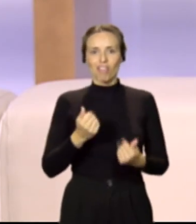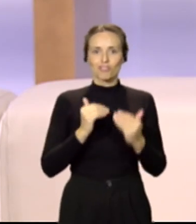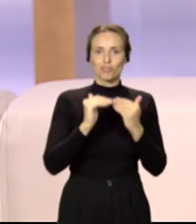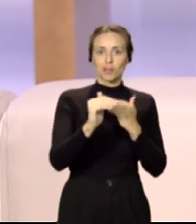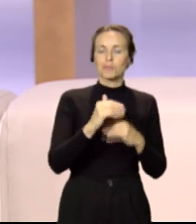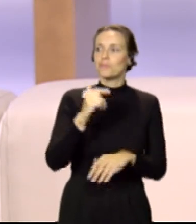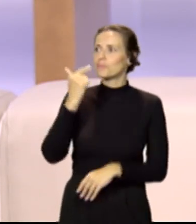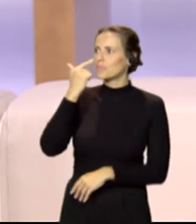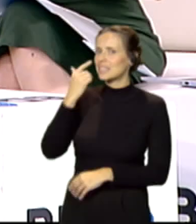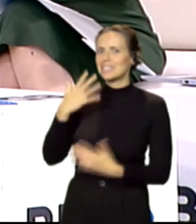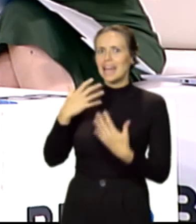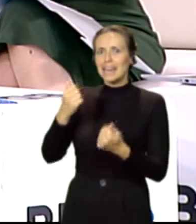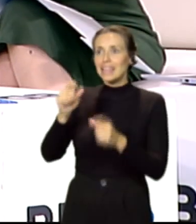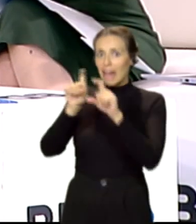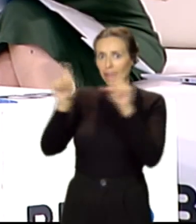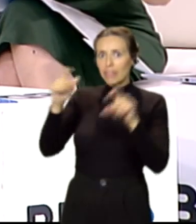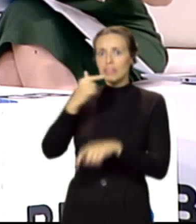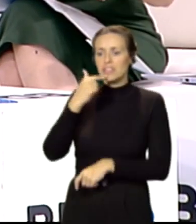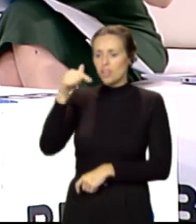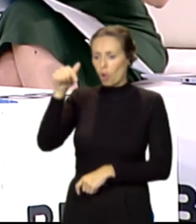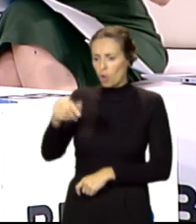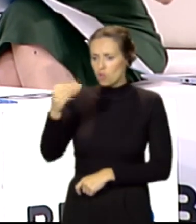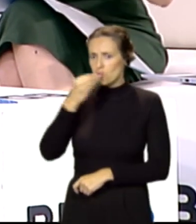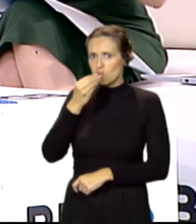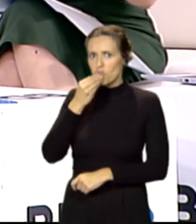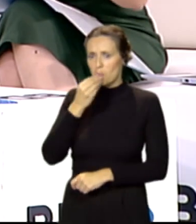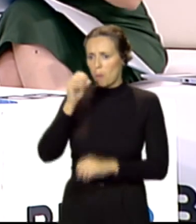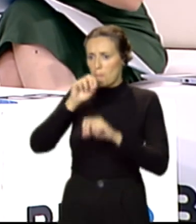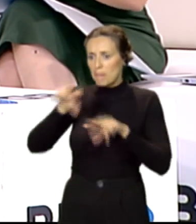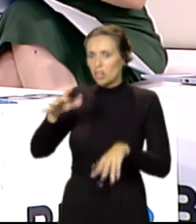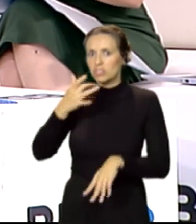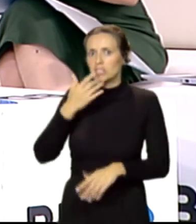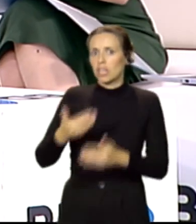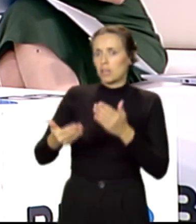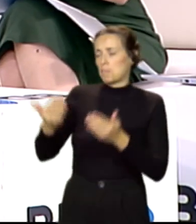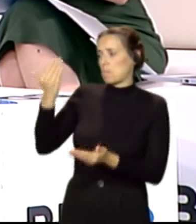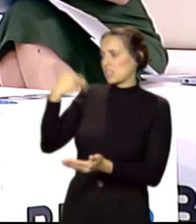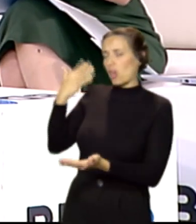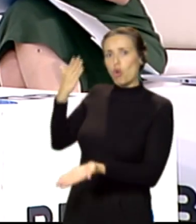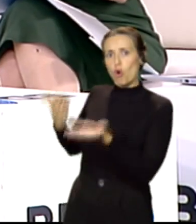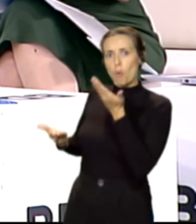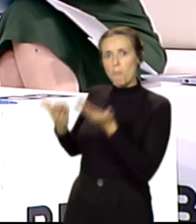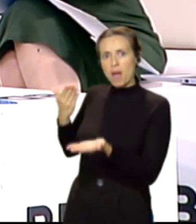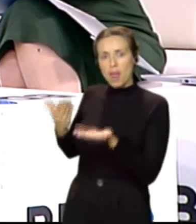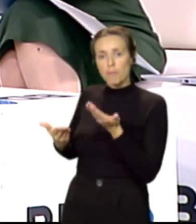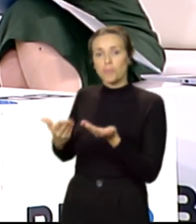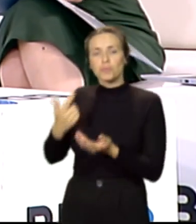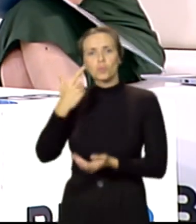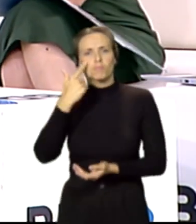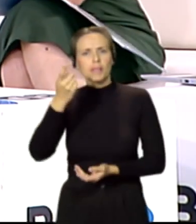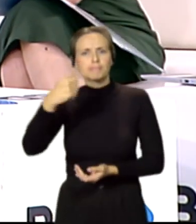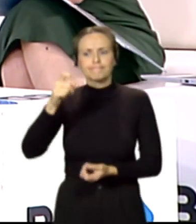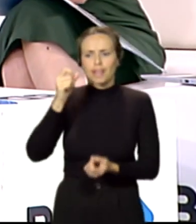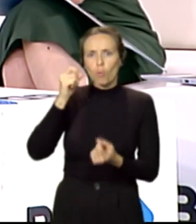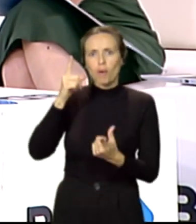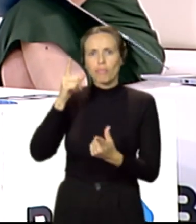ha detectado sanidad, que hoy comemos peor que hace un tiempo. No sé a partir de cuándo empezaron a notar que esa tendencia cambiaba un poco o que hoy no